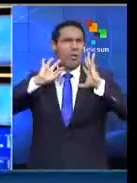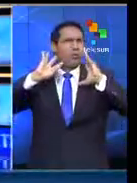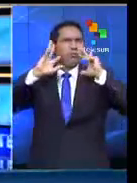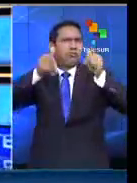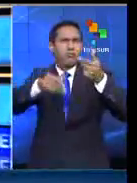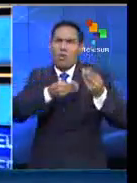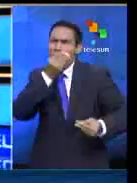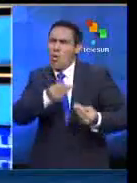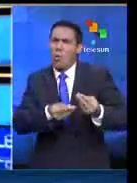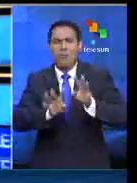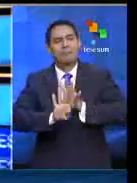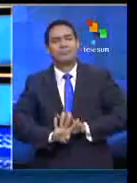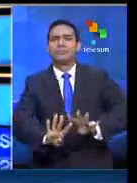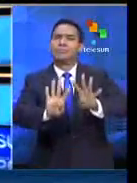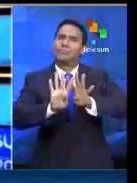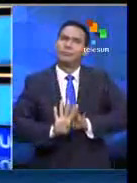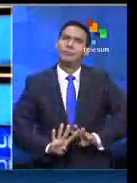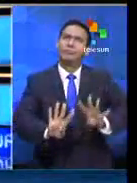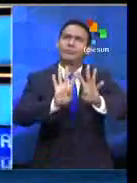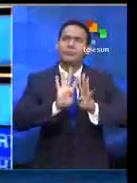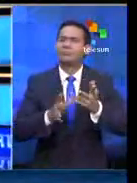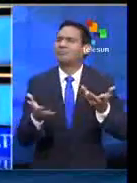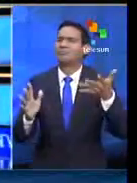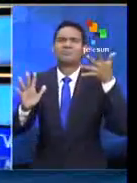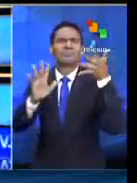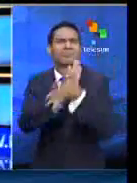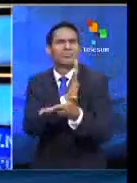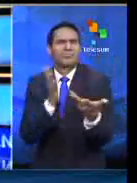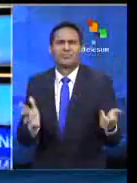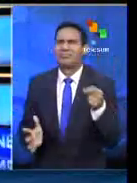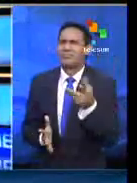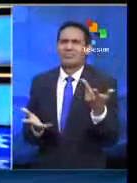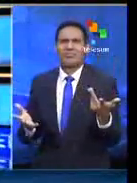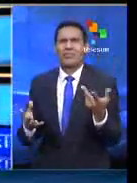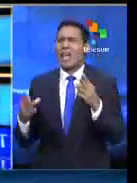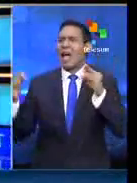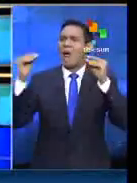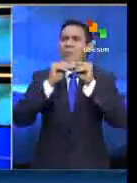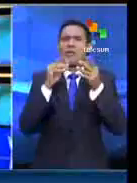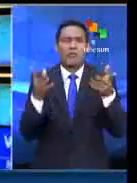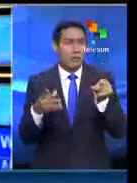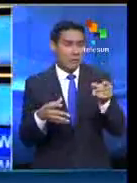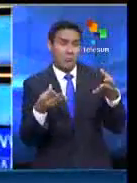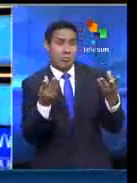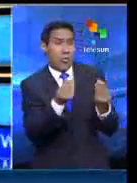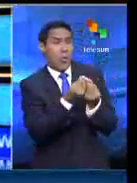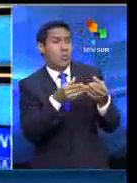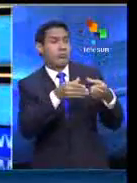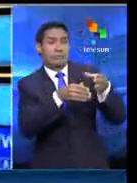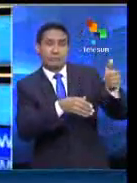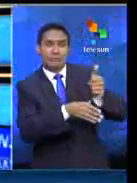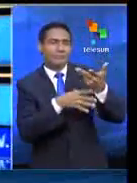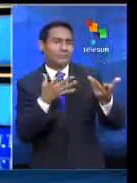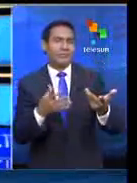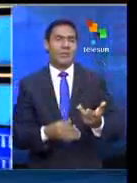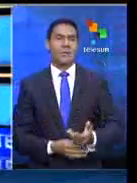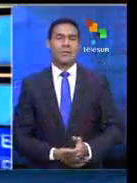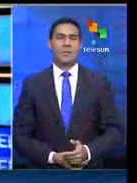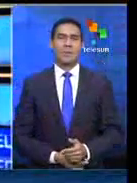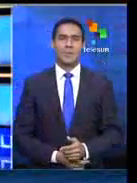acerca de cómo va esta movilización, Raimundo, y a qué acuerdos han llegado hasta ahora con las autoridades. Cuéntanos, Raimundo, bienvenido.